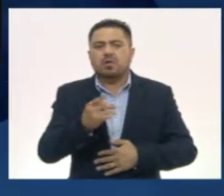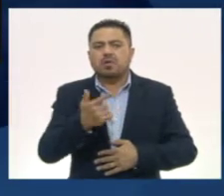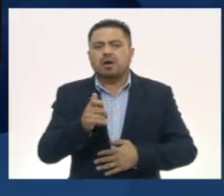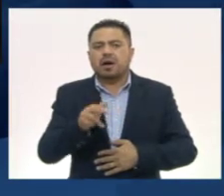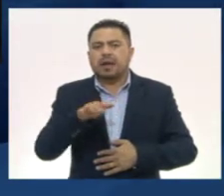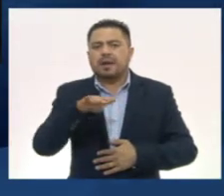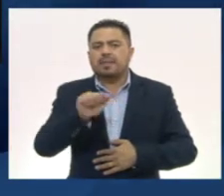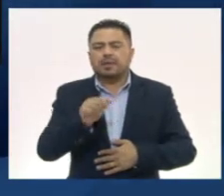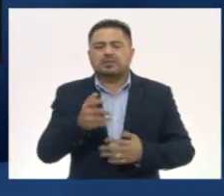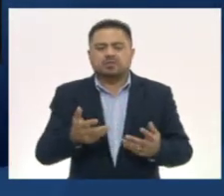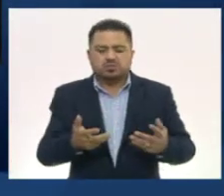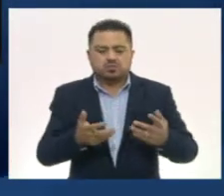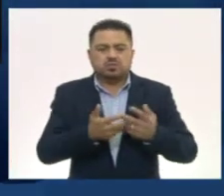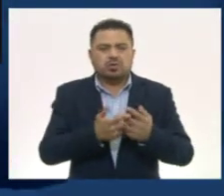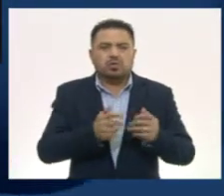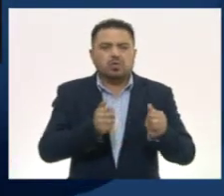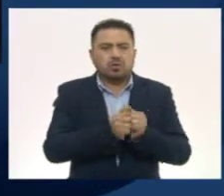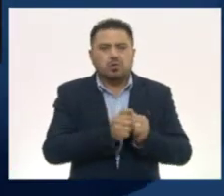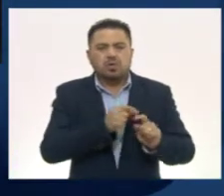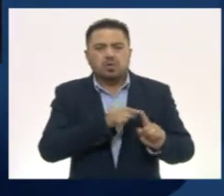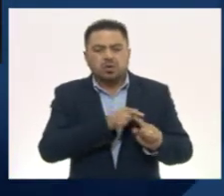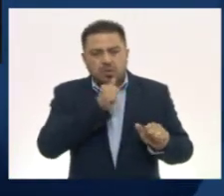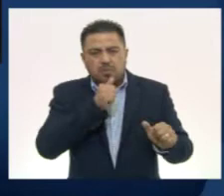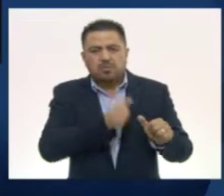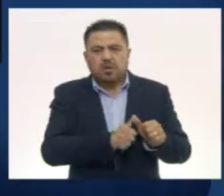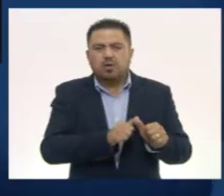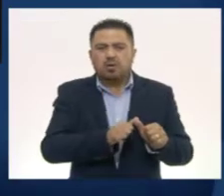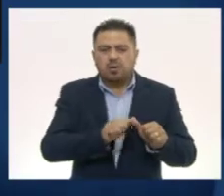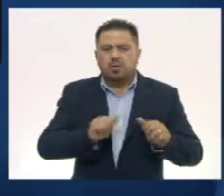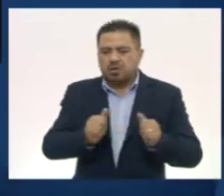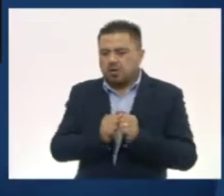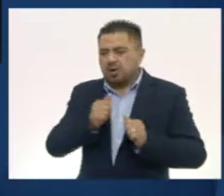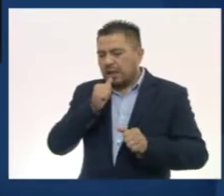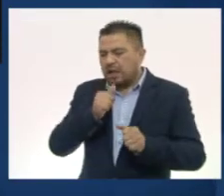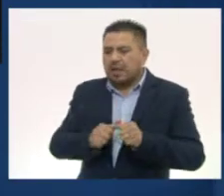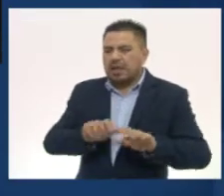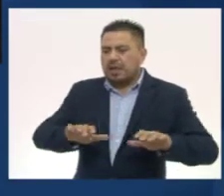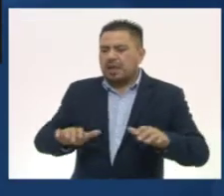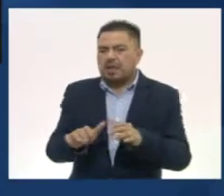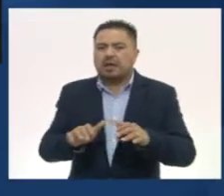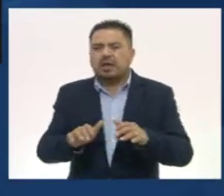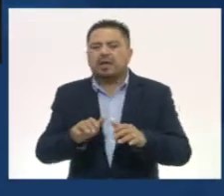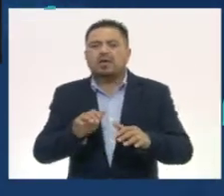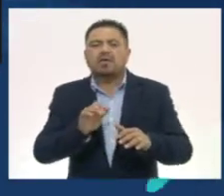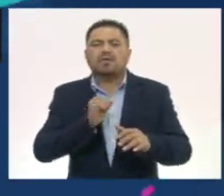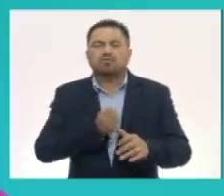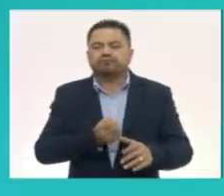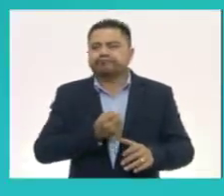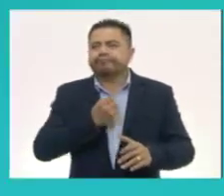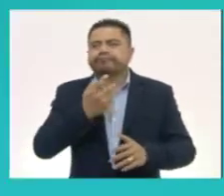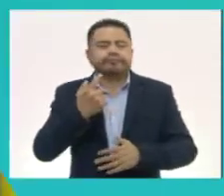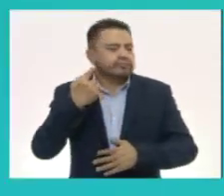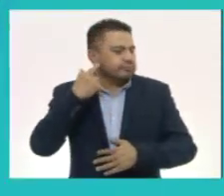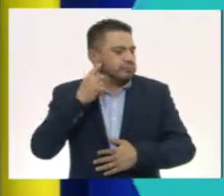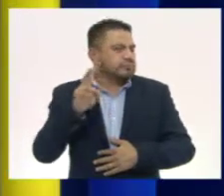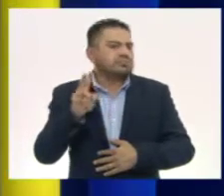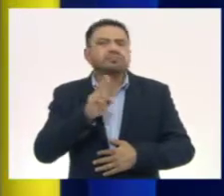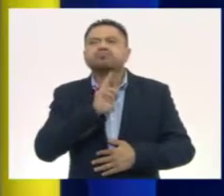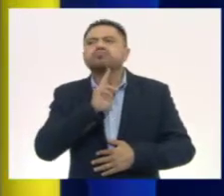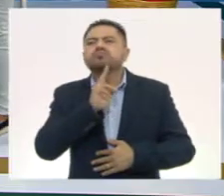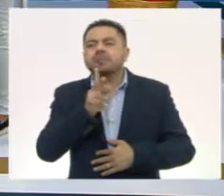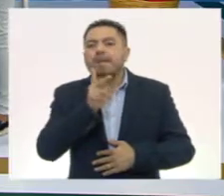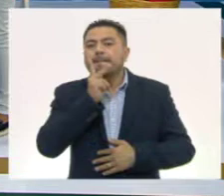la combinación de una consonante y una vocal, lo que producía fonemas y con ello, palabras.